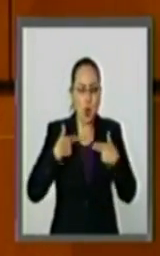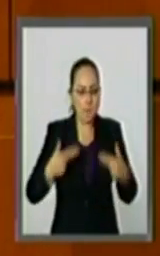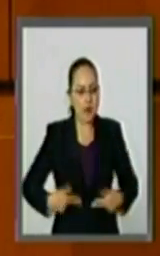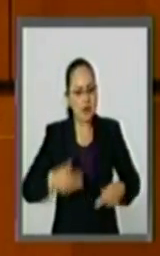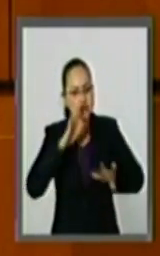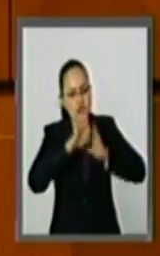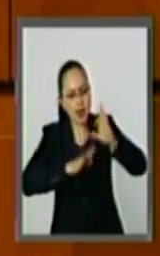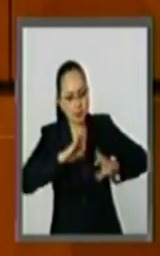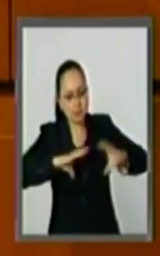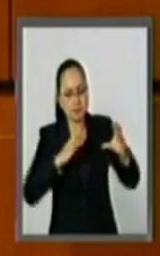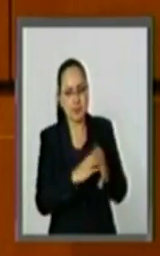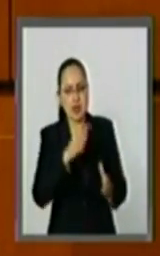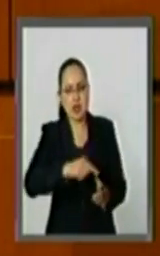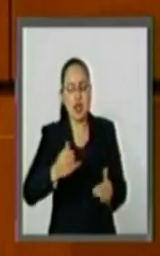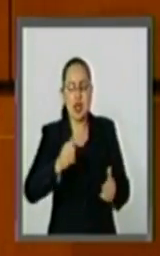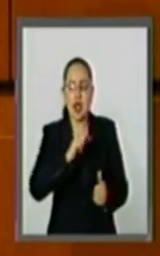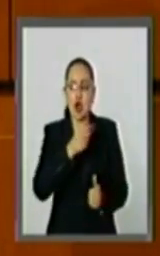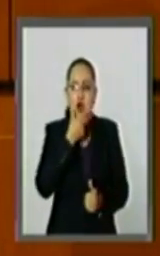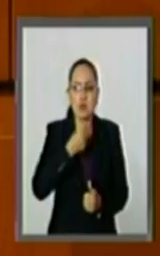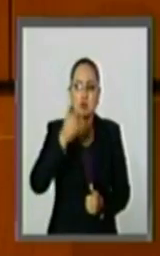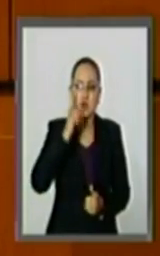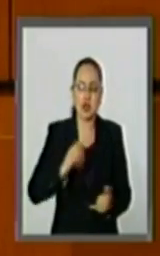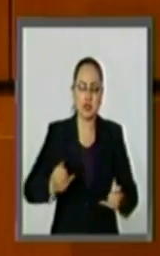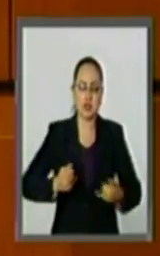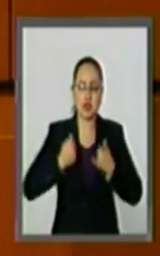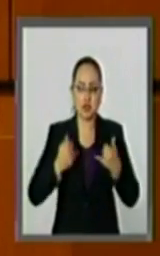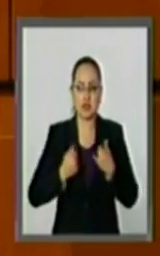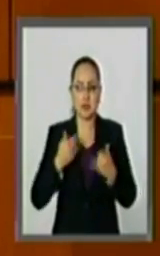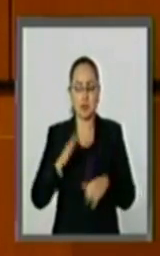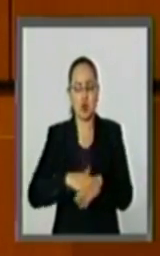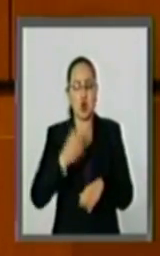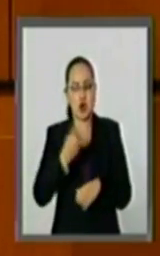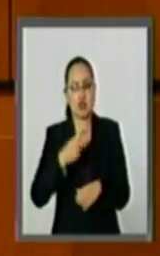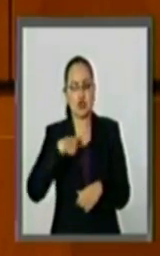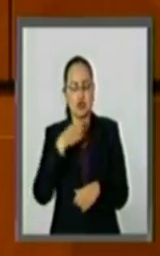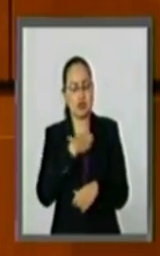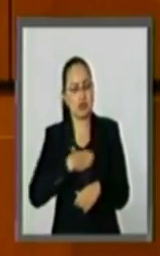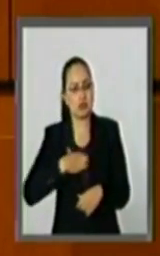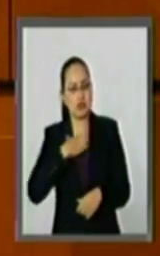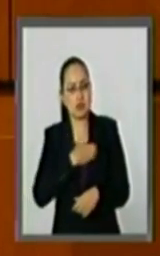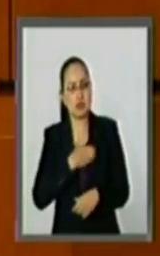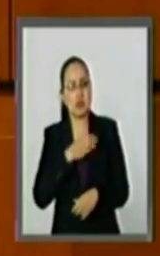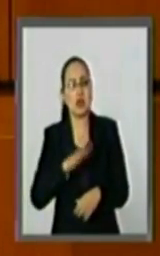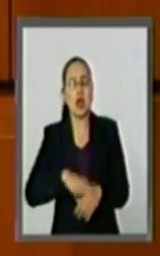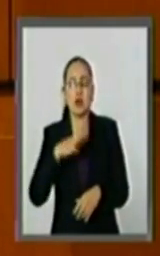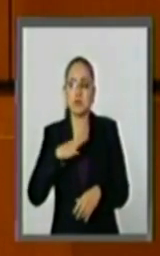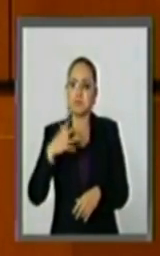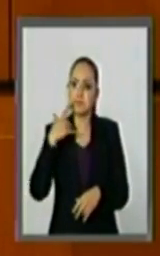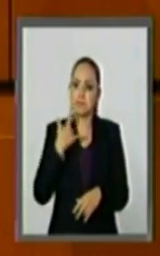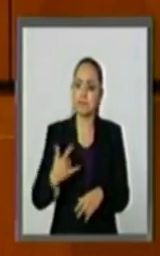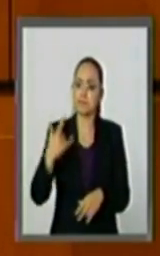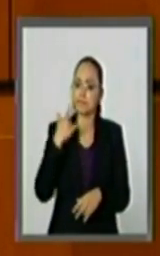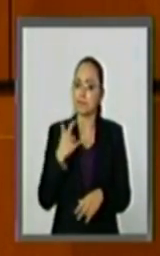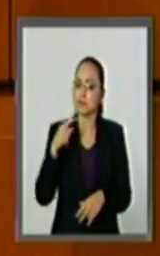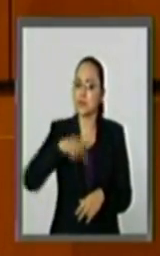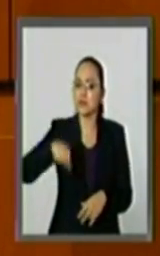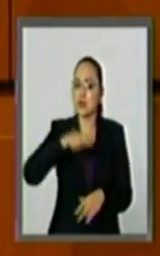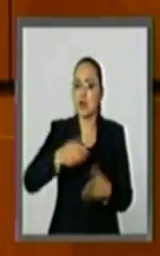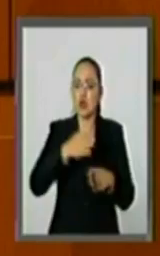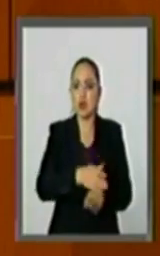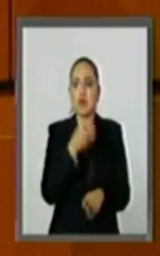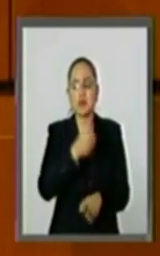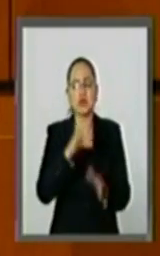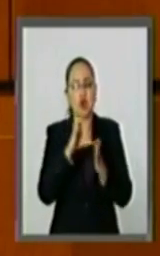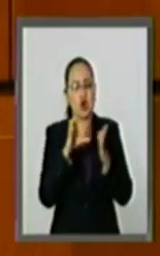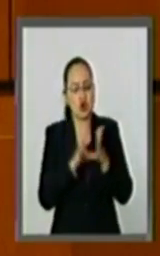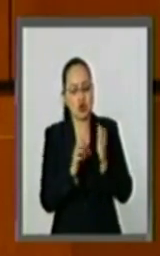los y las adolescentes. Por eso yo estoy muy contenta de después de una lucha muy grande, no solamente a partir de la reforma